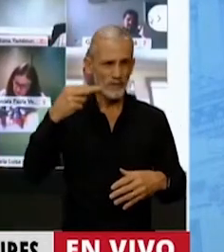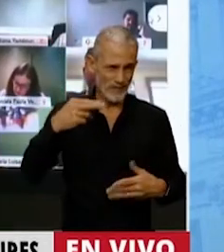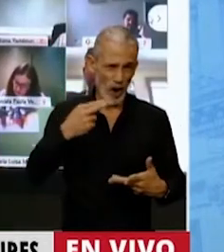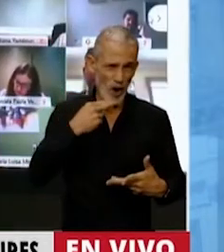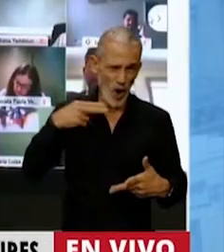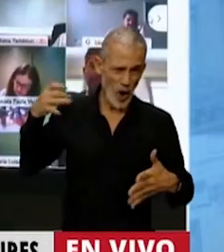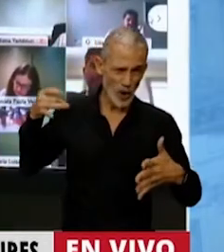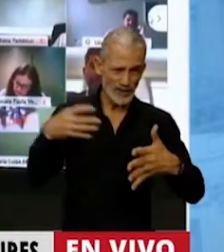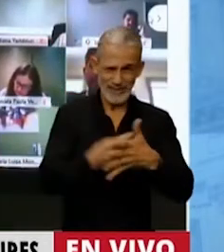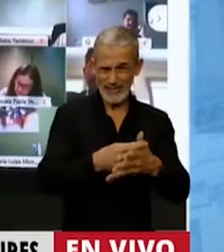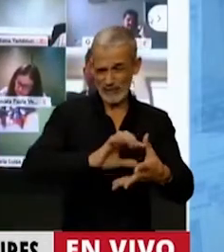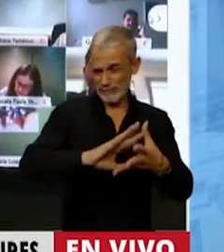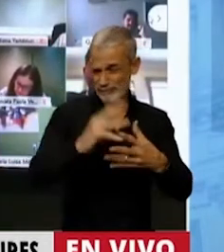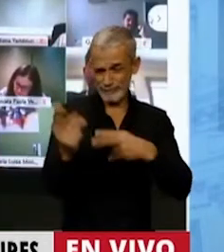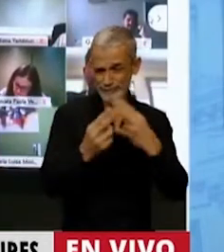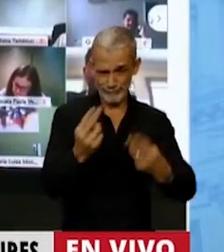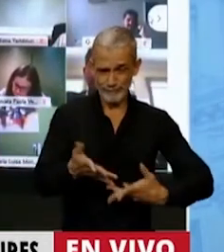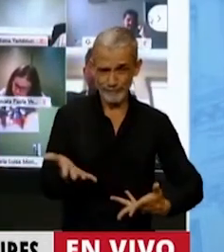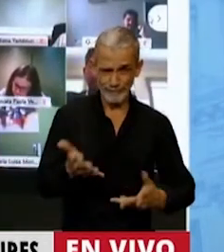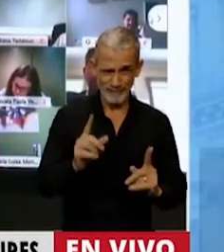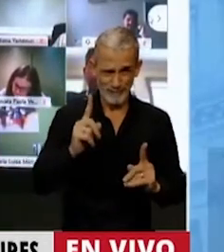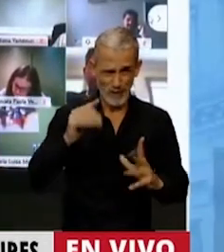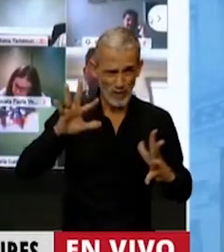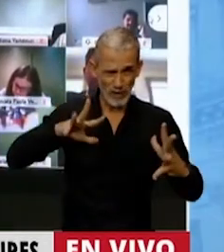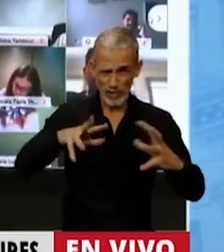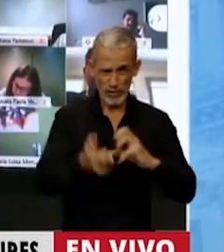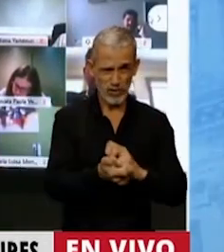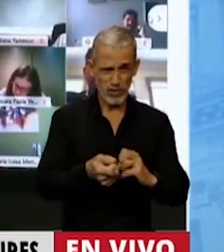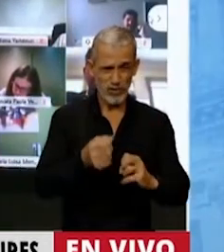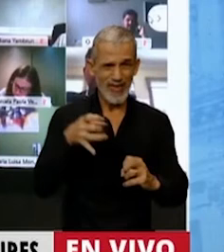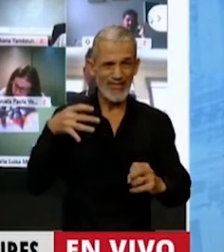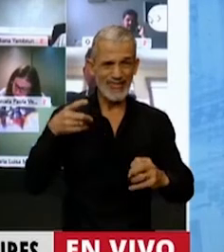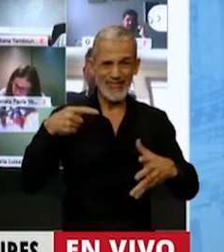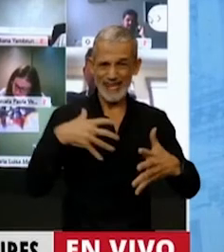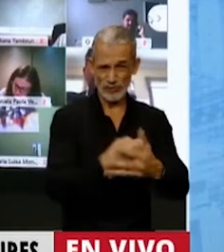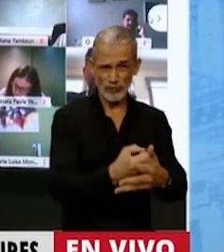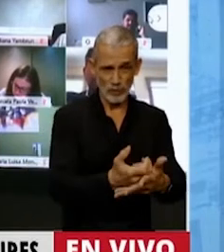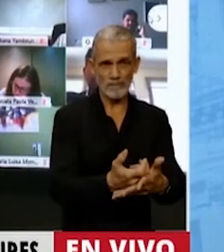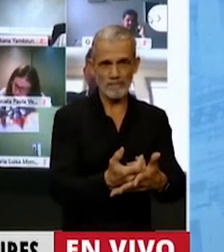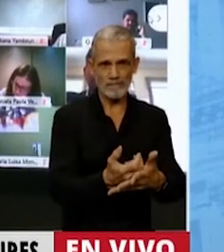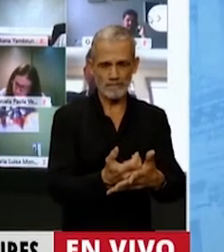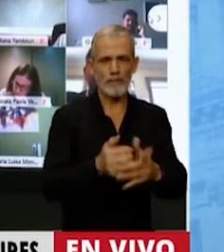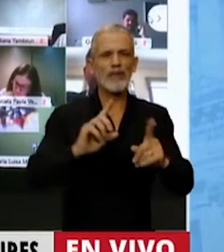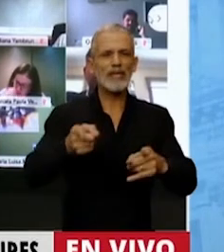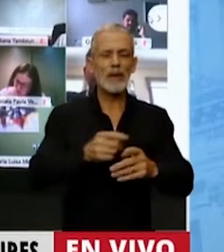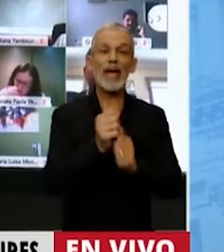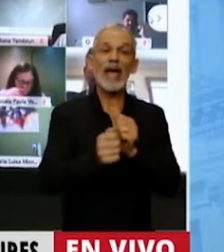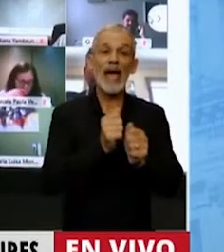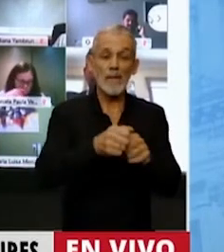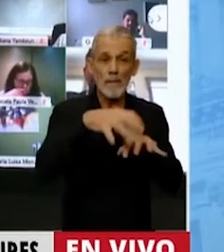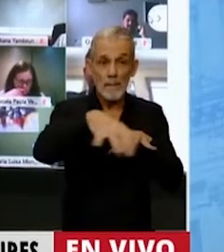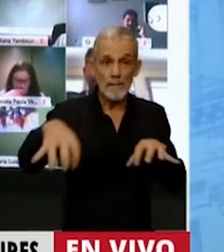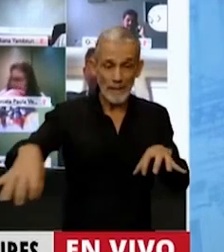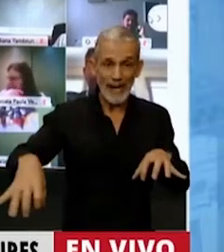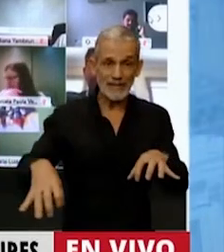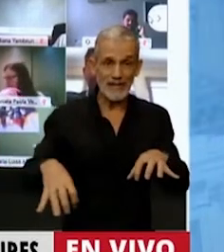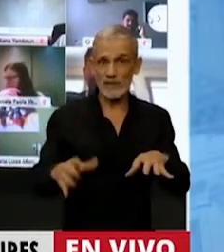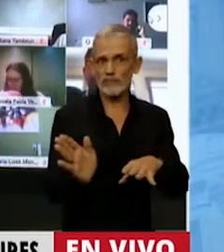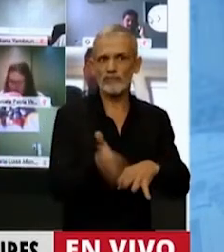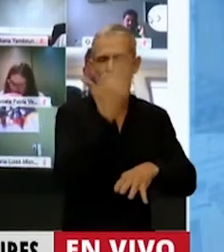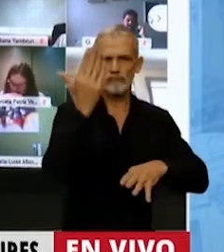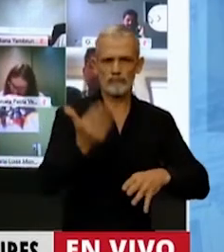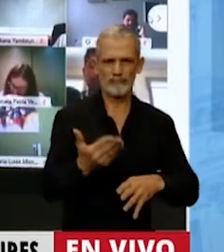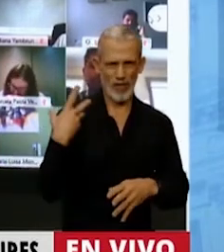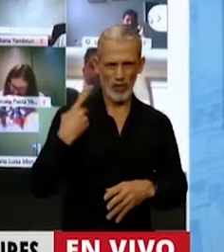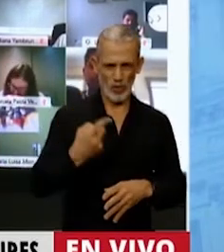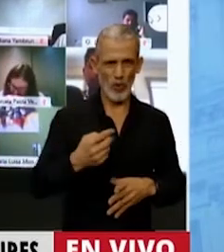y que luego de la masacre de 11 recién algunos de estas empresas y concesionarios fueron desplazados.